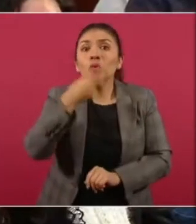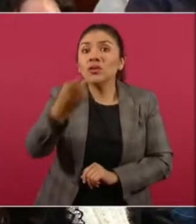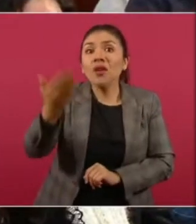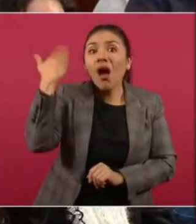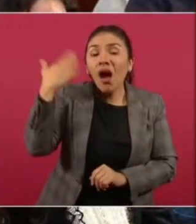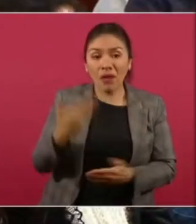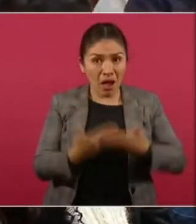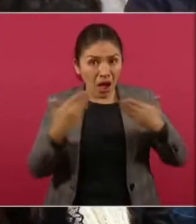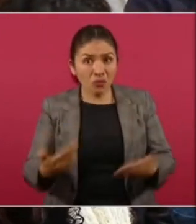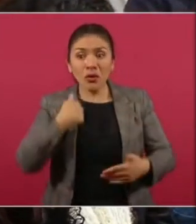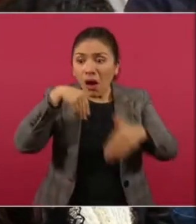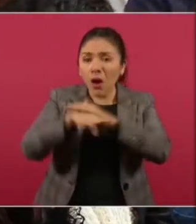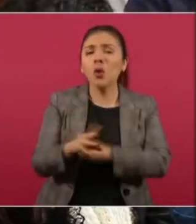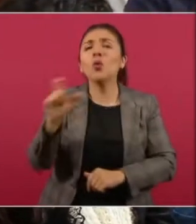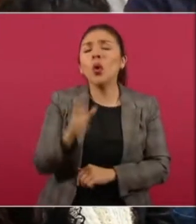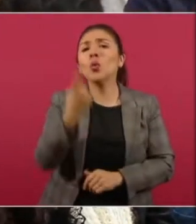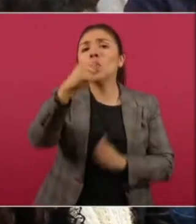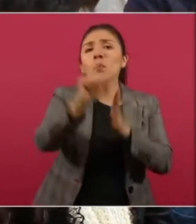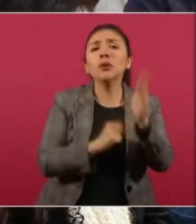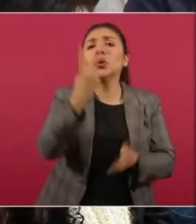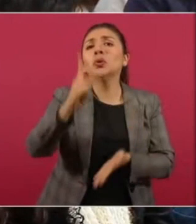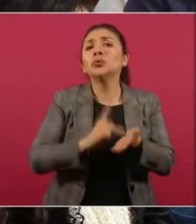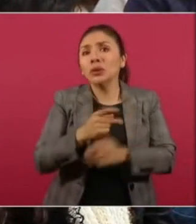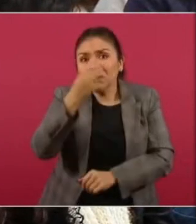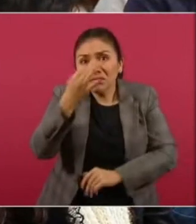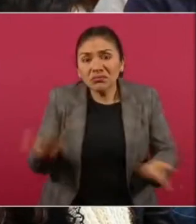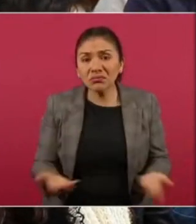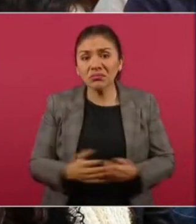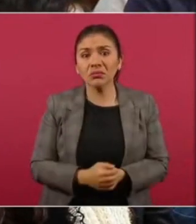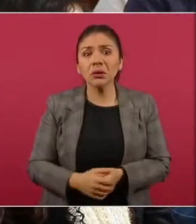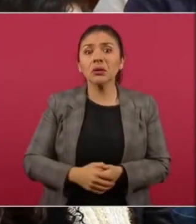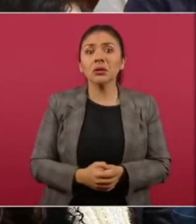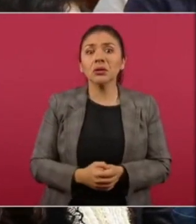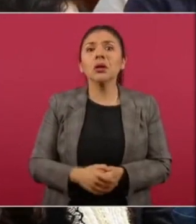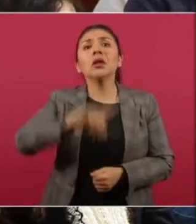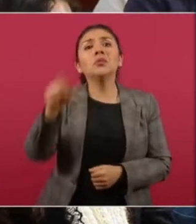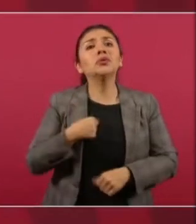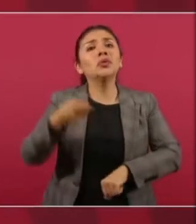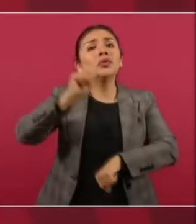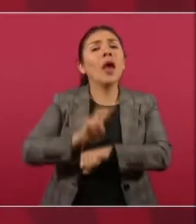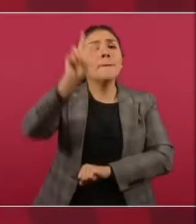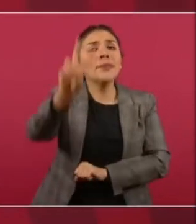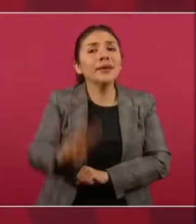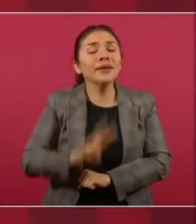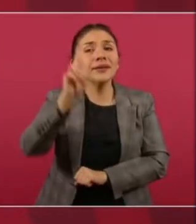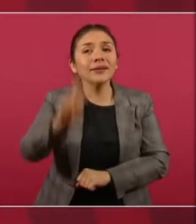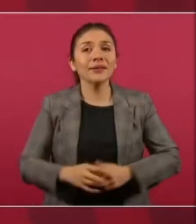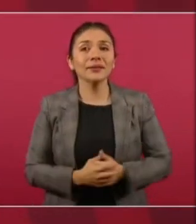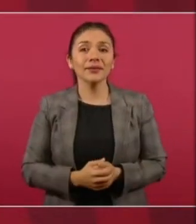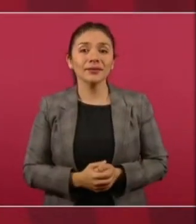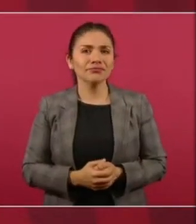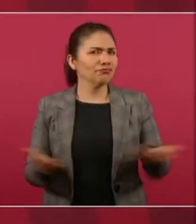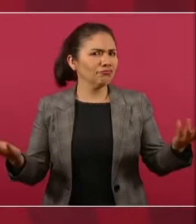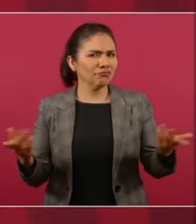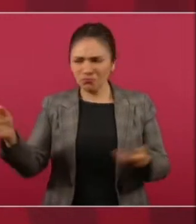Y hasta ahorita yo entro dos veces al mes. Y luego me pone los Por eso, pero no, no, no, no. Que entre